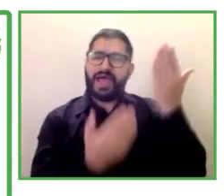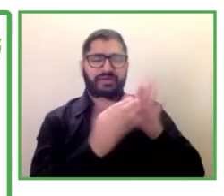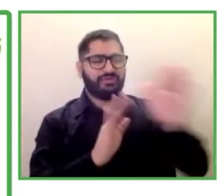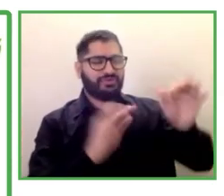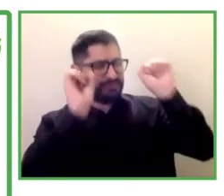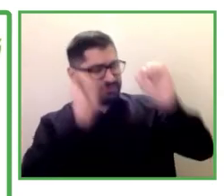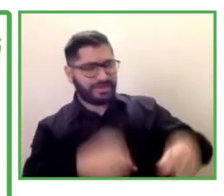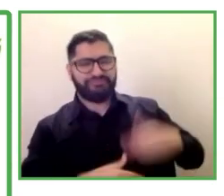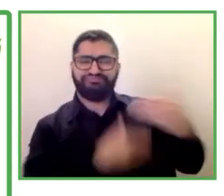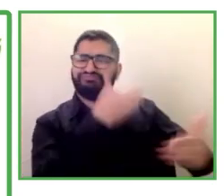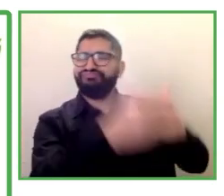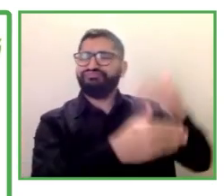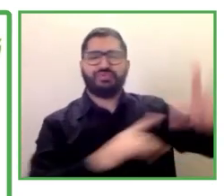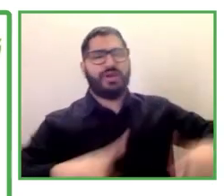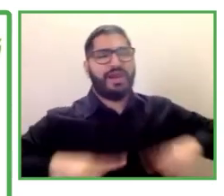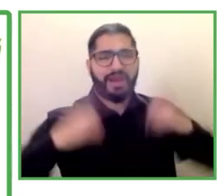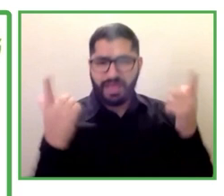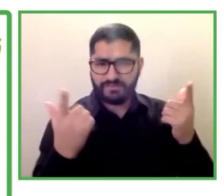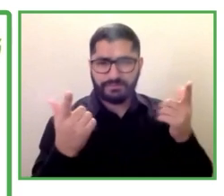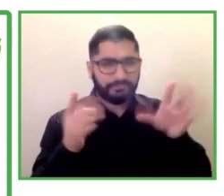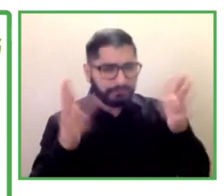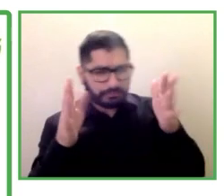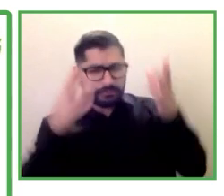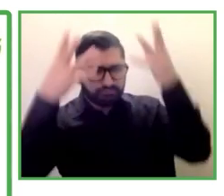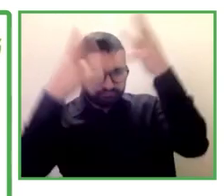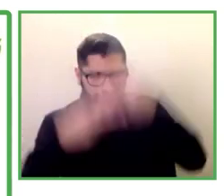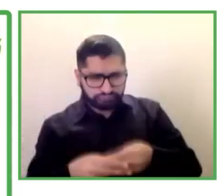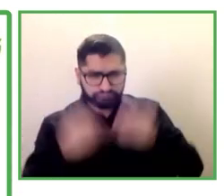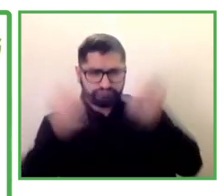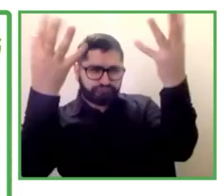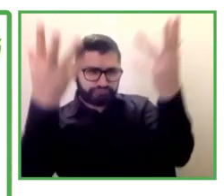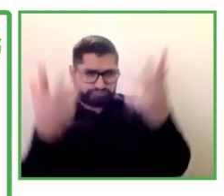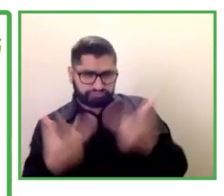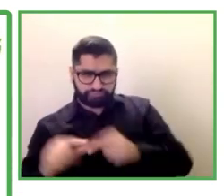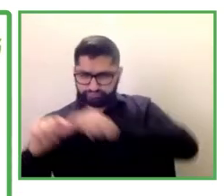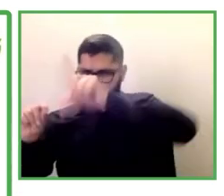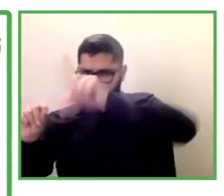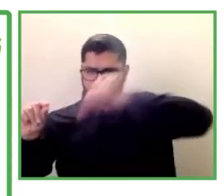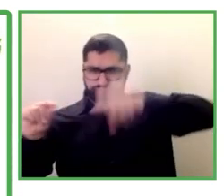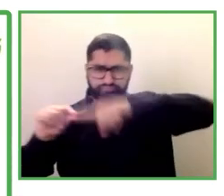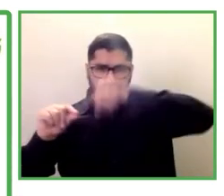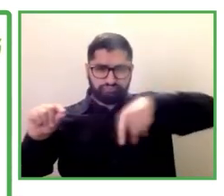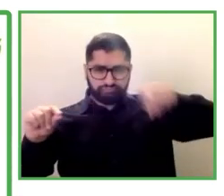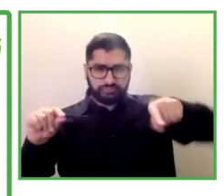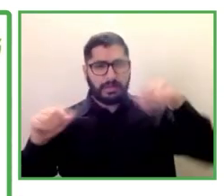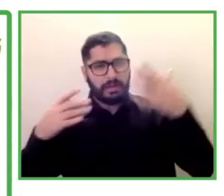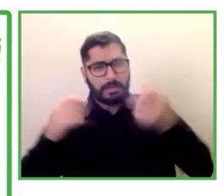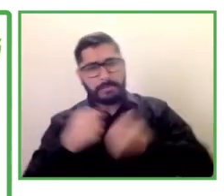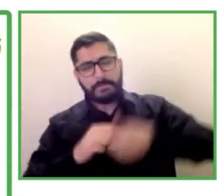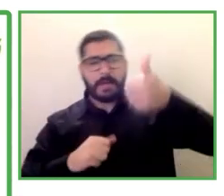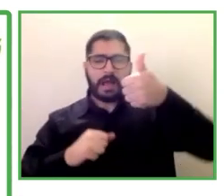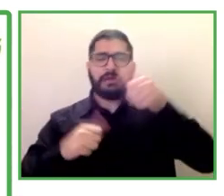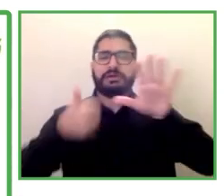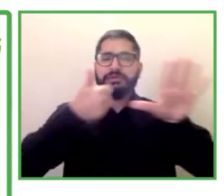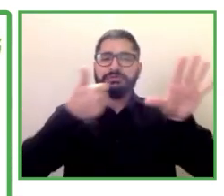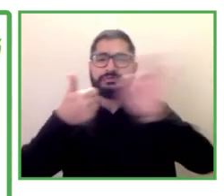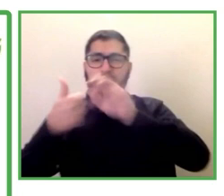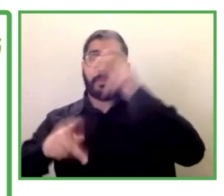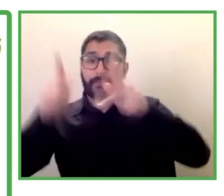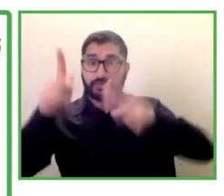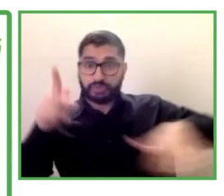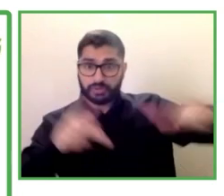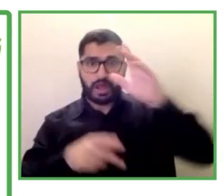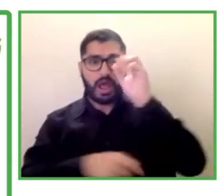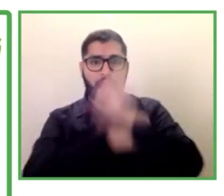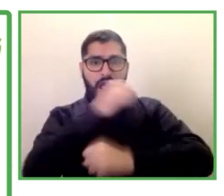atendido a un total de 600 personas desde su puesta en marcha en 1995. En la actualidad, el número de personas